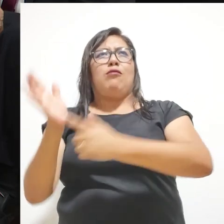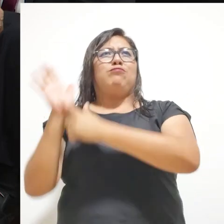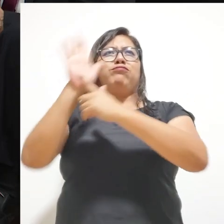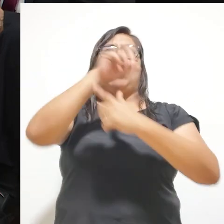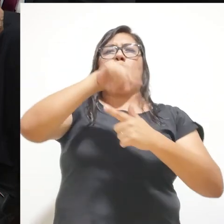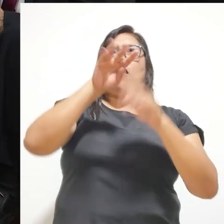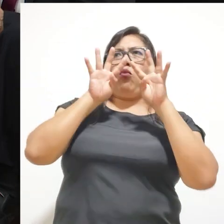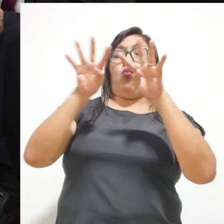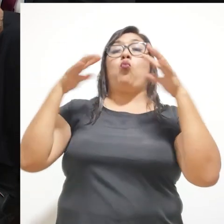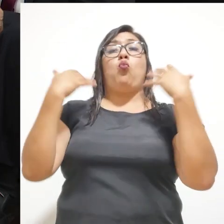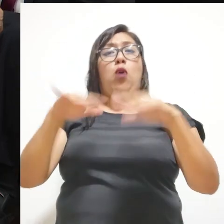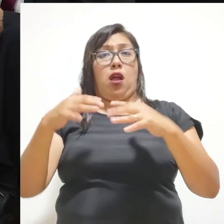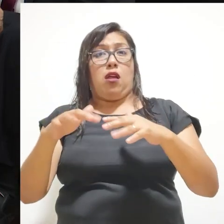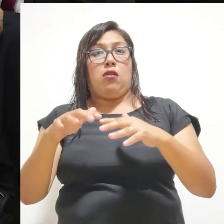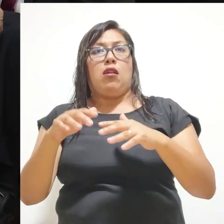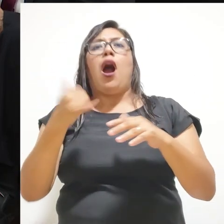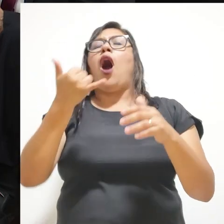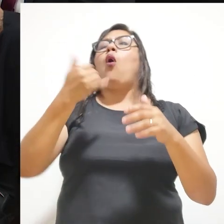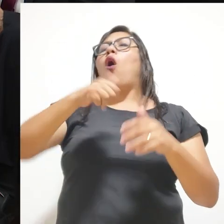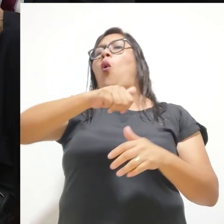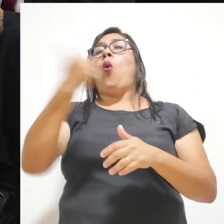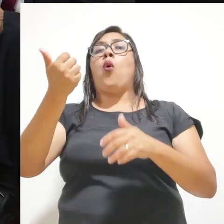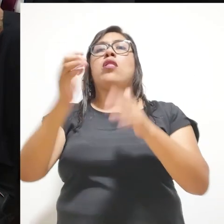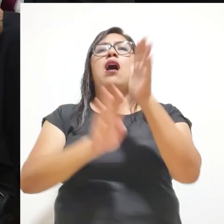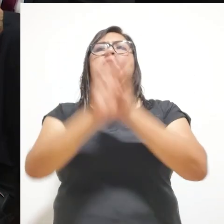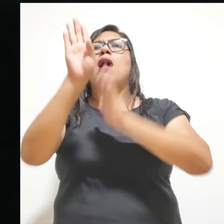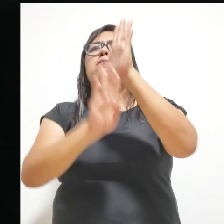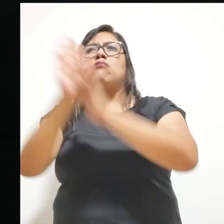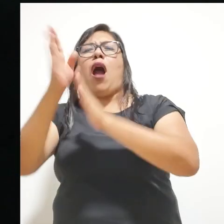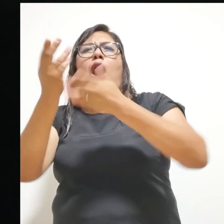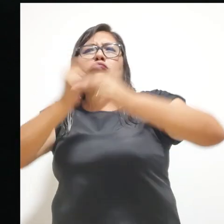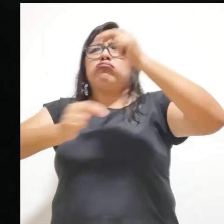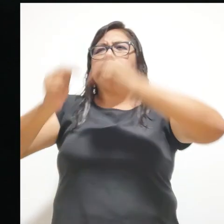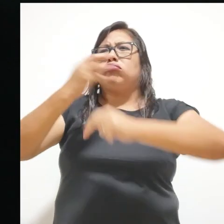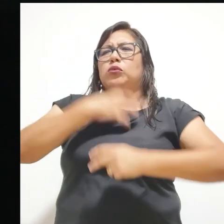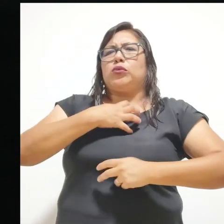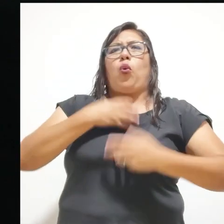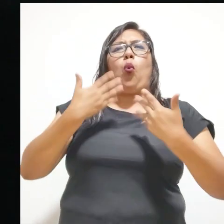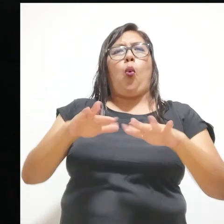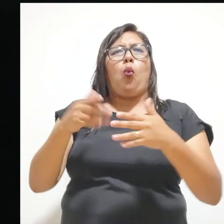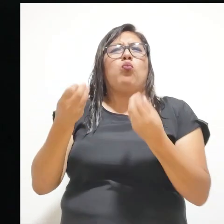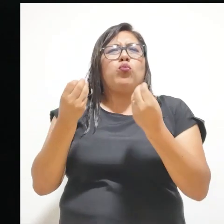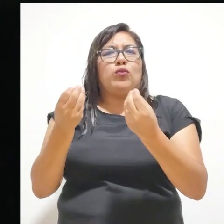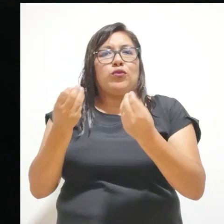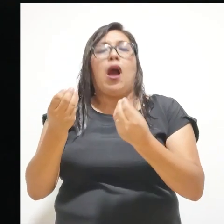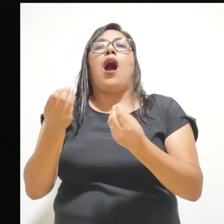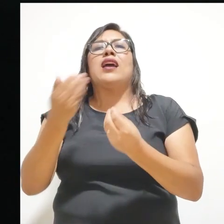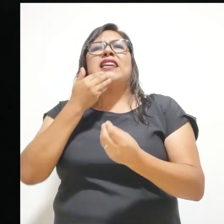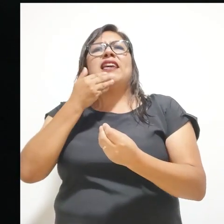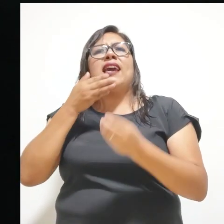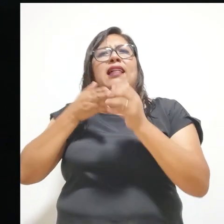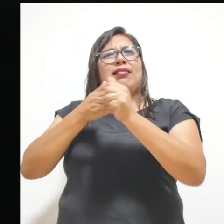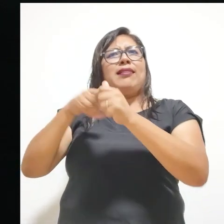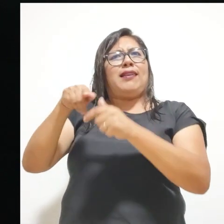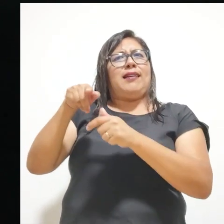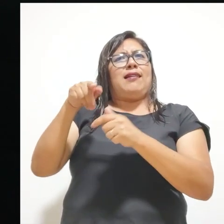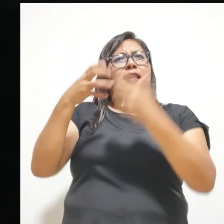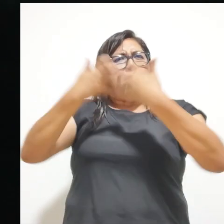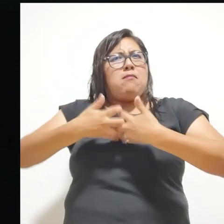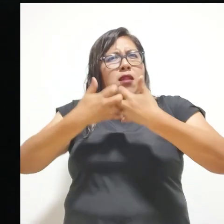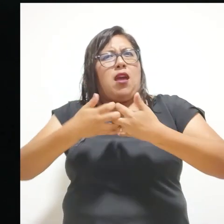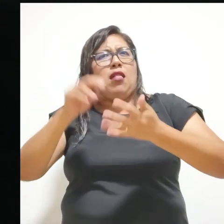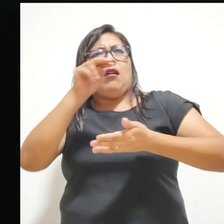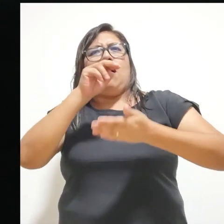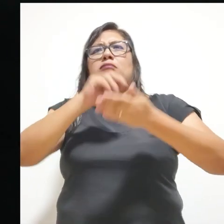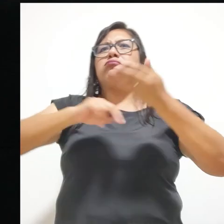visibilizarlos. El tema de emprendimientos, hay unas artesanías, hay unos negocios, unas empresas lideradas por sus personas con discapacidad que